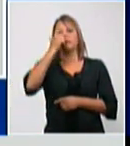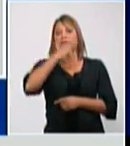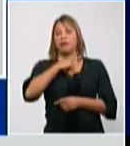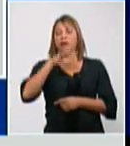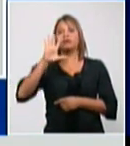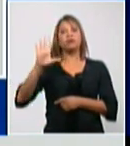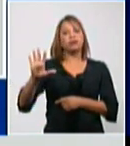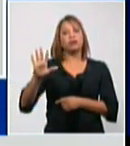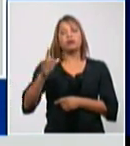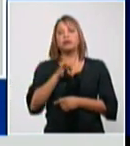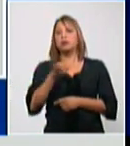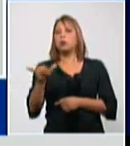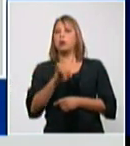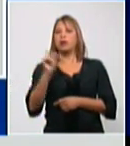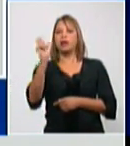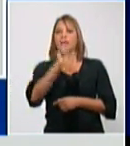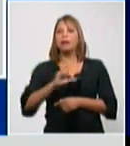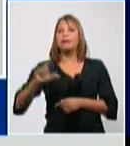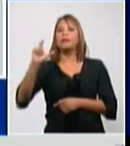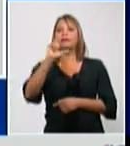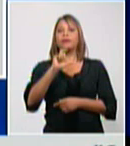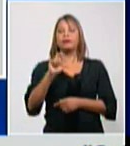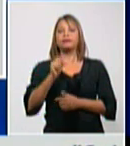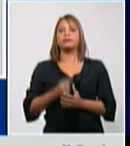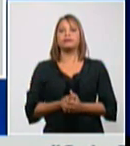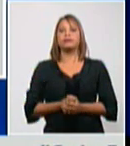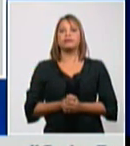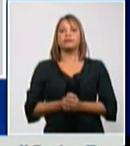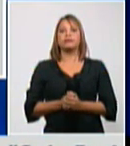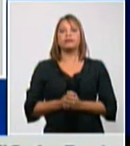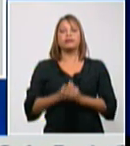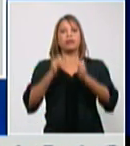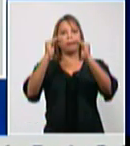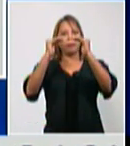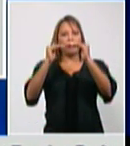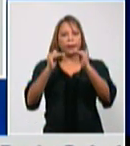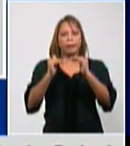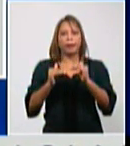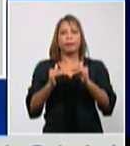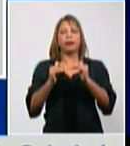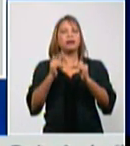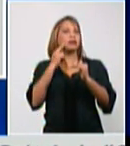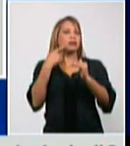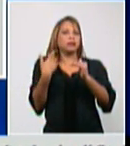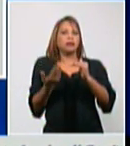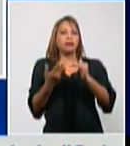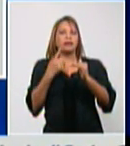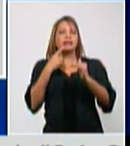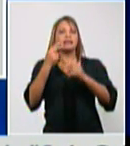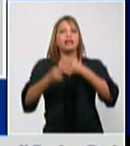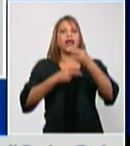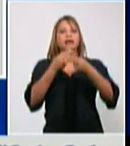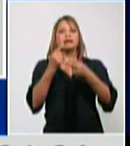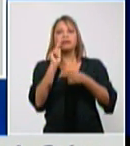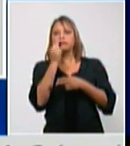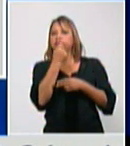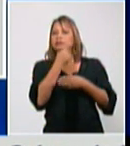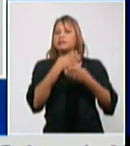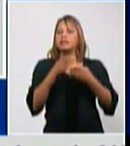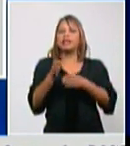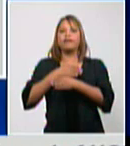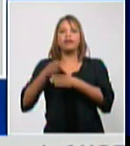que Camagüey. Y ya después viene bajando, que además se procesan muestras de todos los